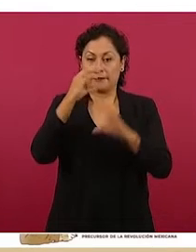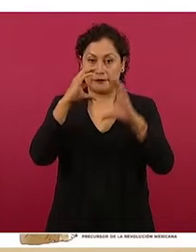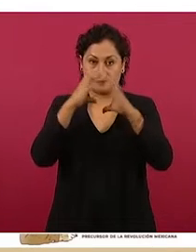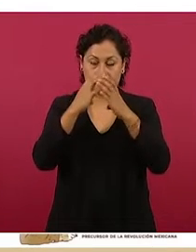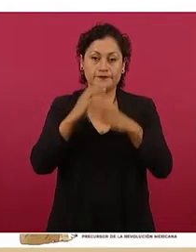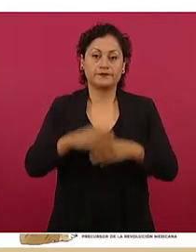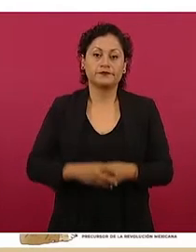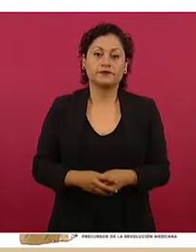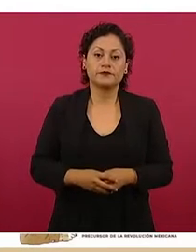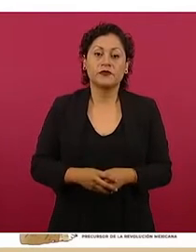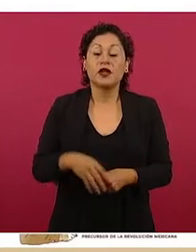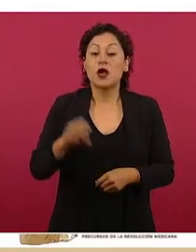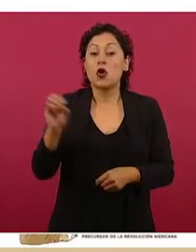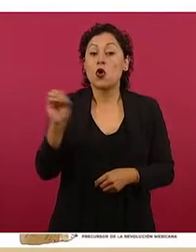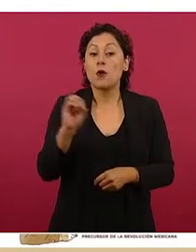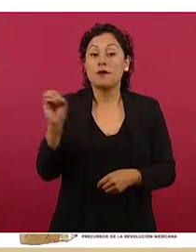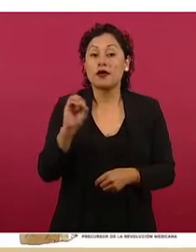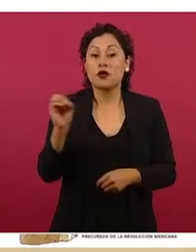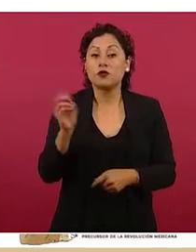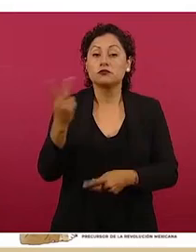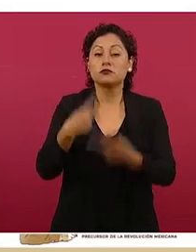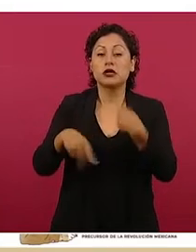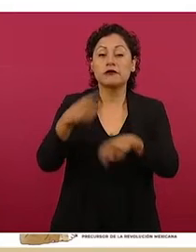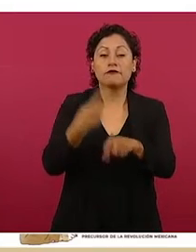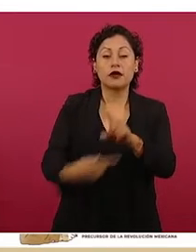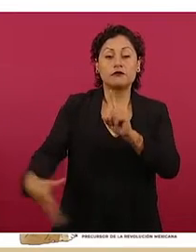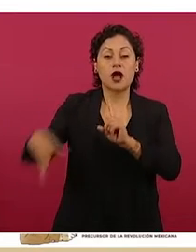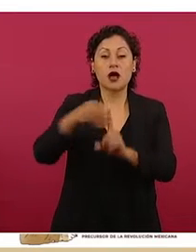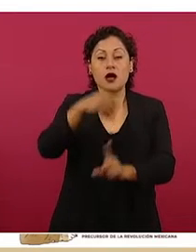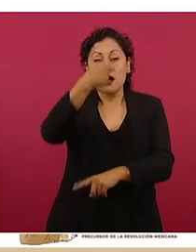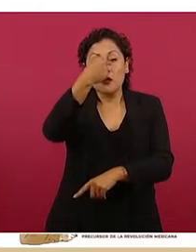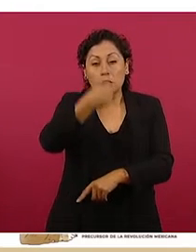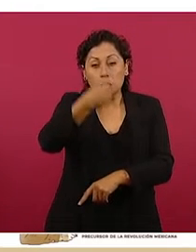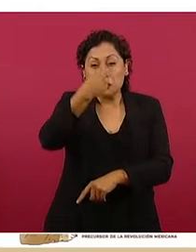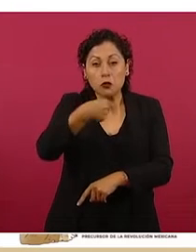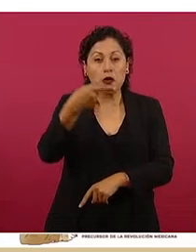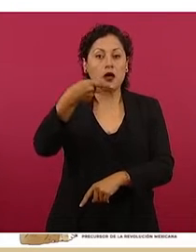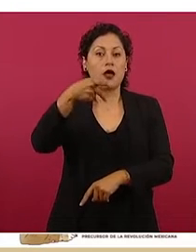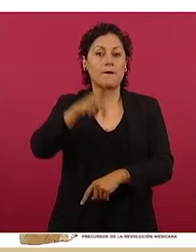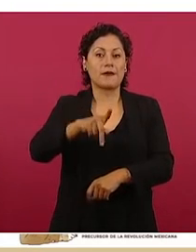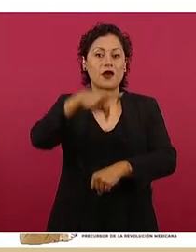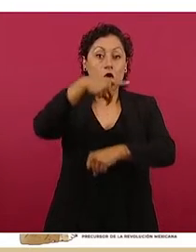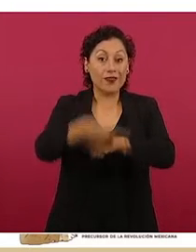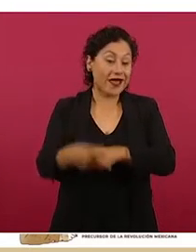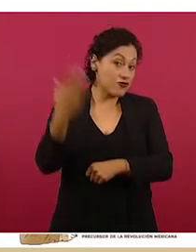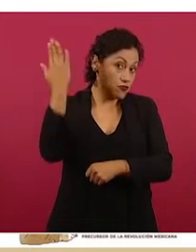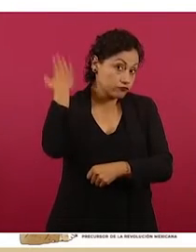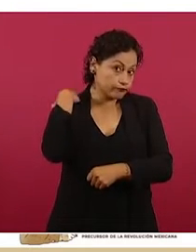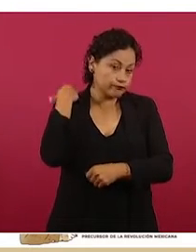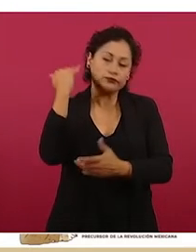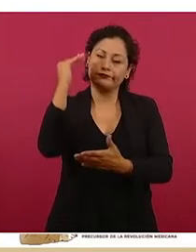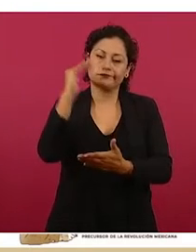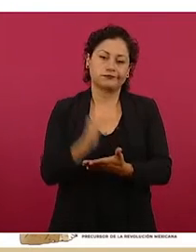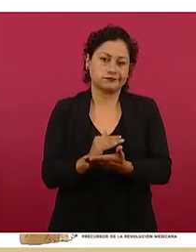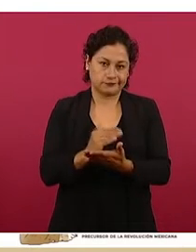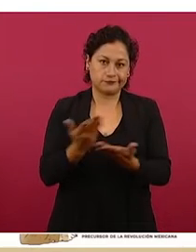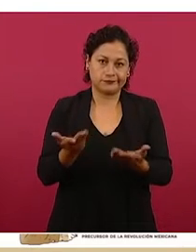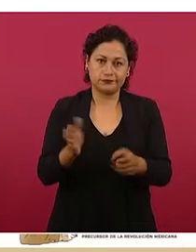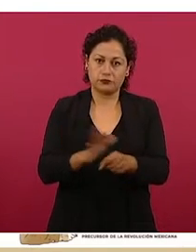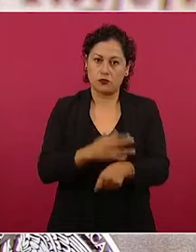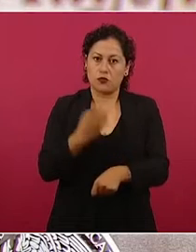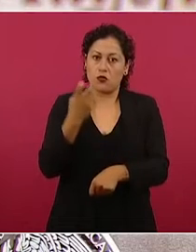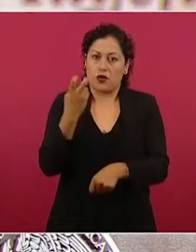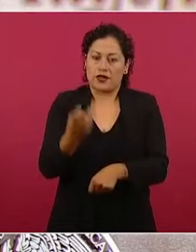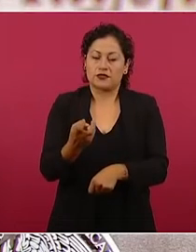catarral, pero en cambio menor probabilidad de que dé daño a los pulmones, que es lo que podría dar una enfermedad grave que